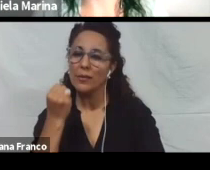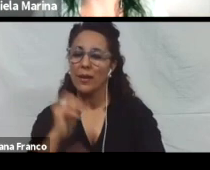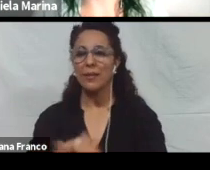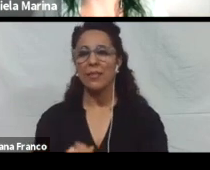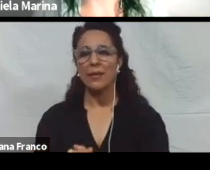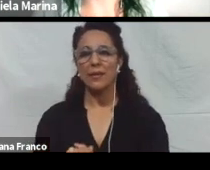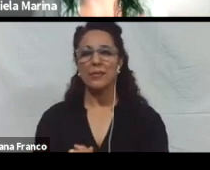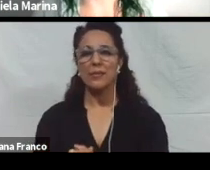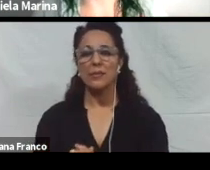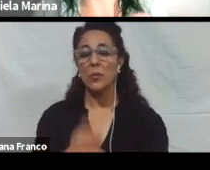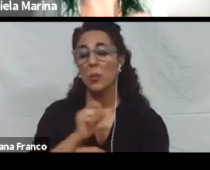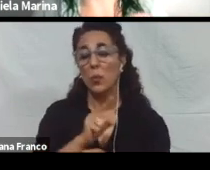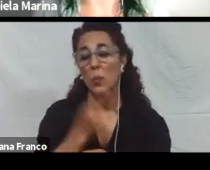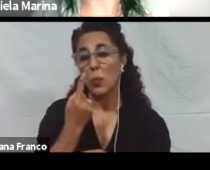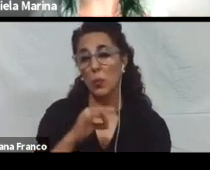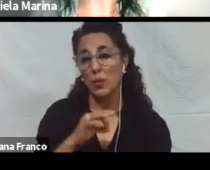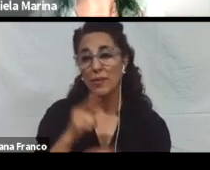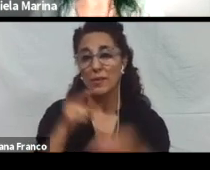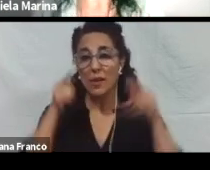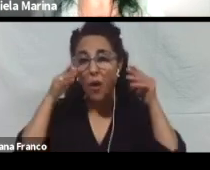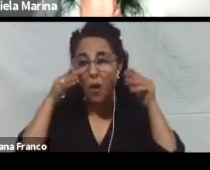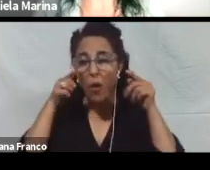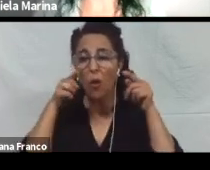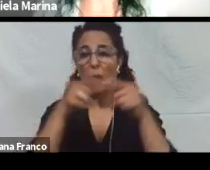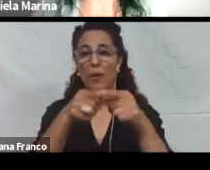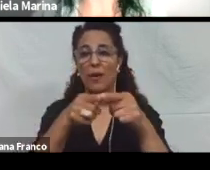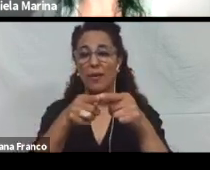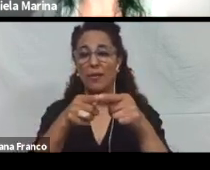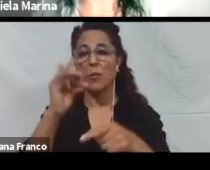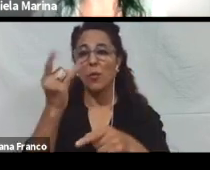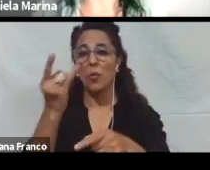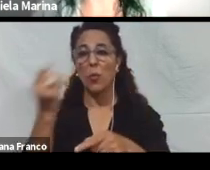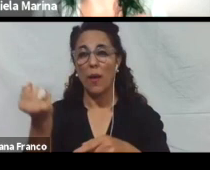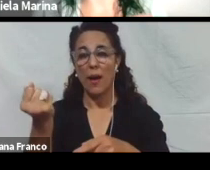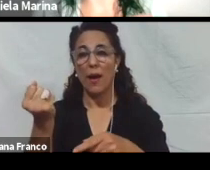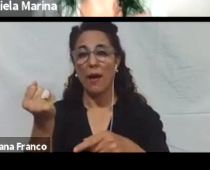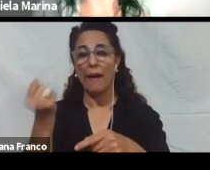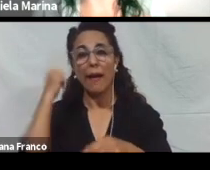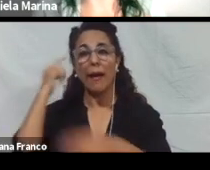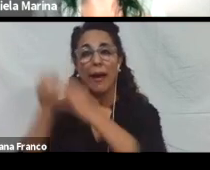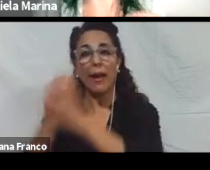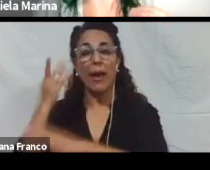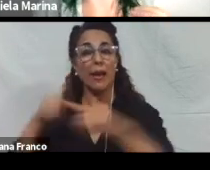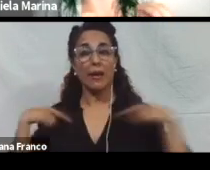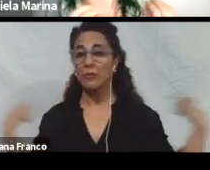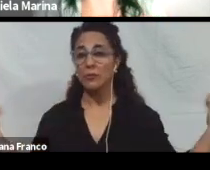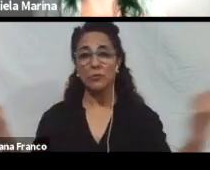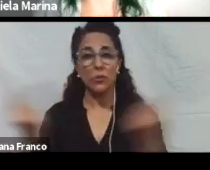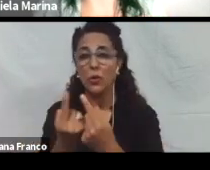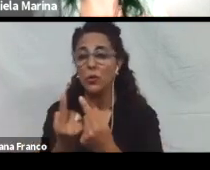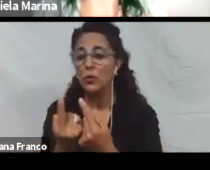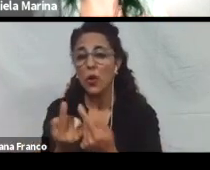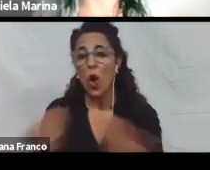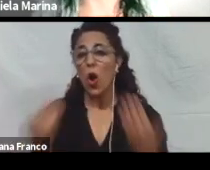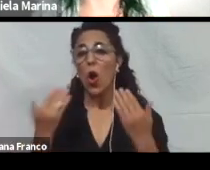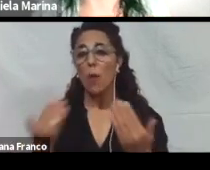Una de ellas es que el objetivo del DUA es crear entornos en los que todas las personas tengamos la oportunidad